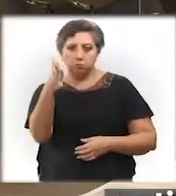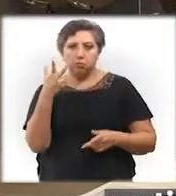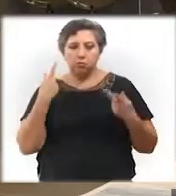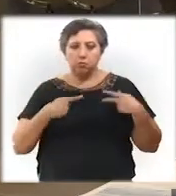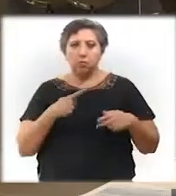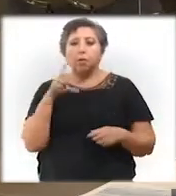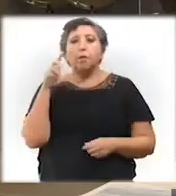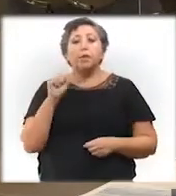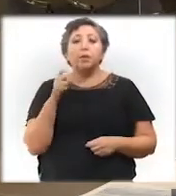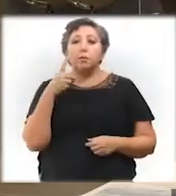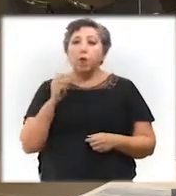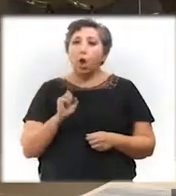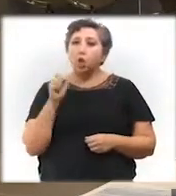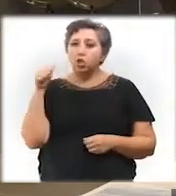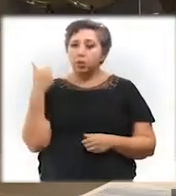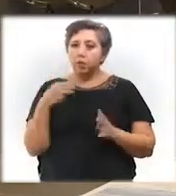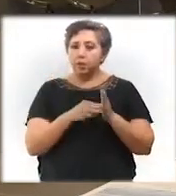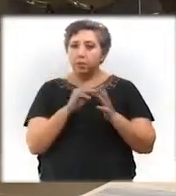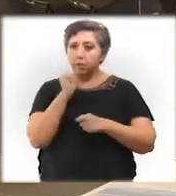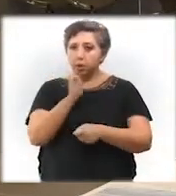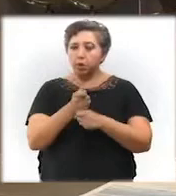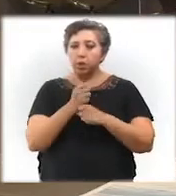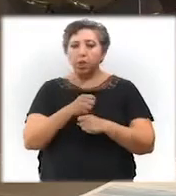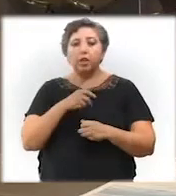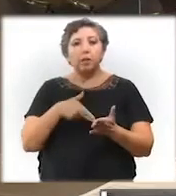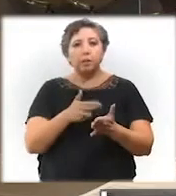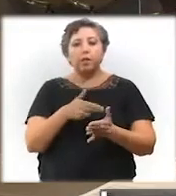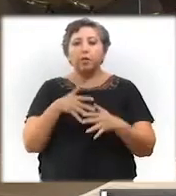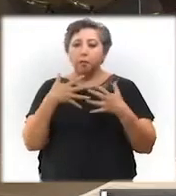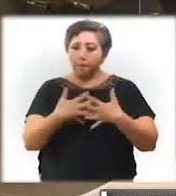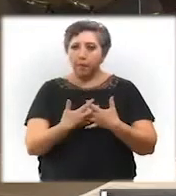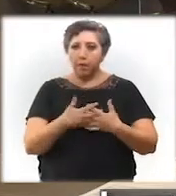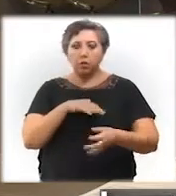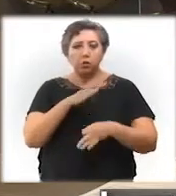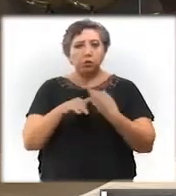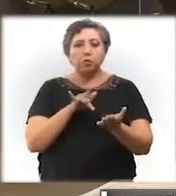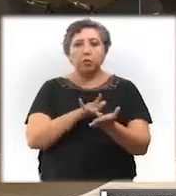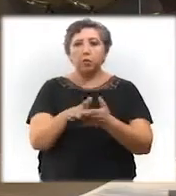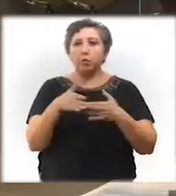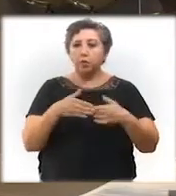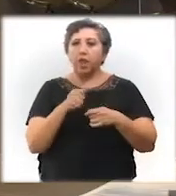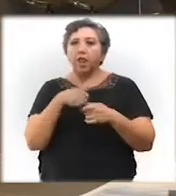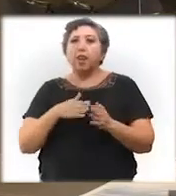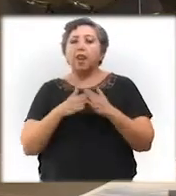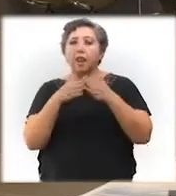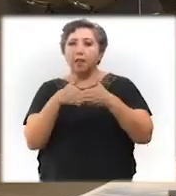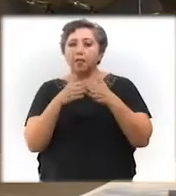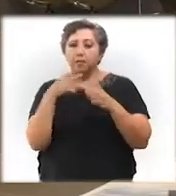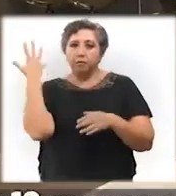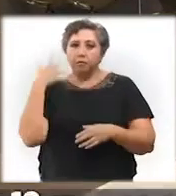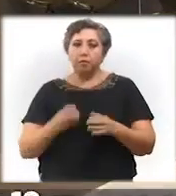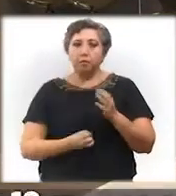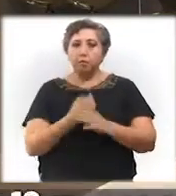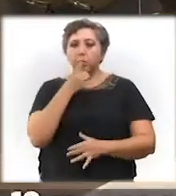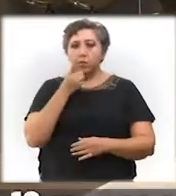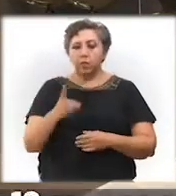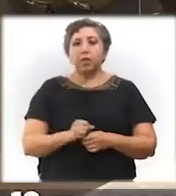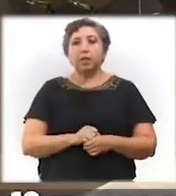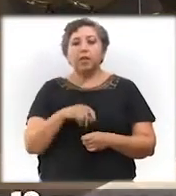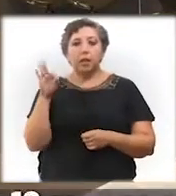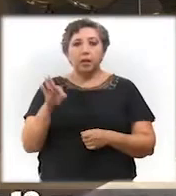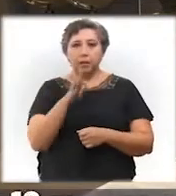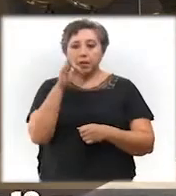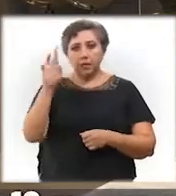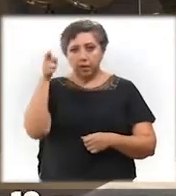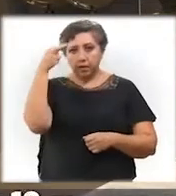productores y más de 11,000 pescadores han recibido cada año herramientas, maquinaria, insumos, motores, tractores, lanchas y 10 nuevos centros de